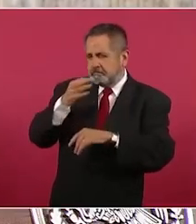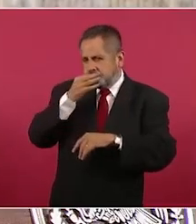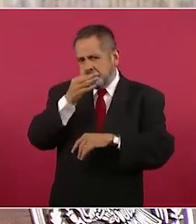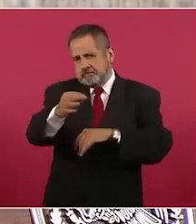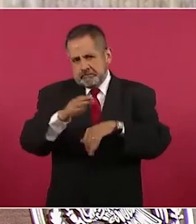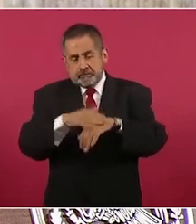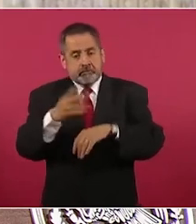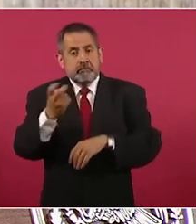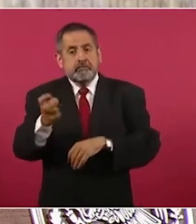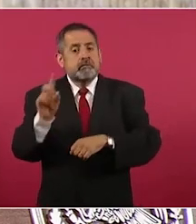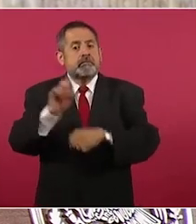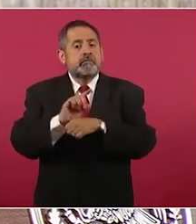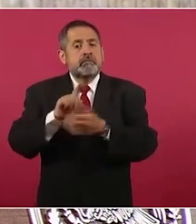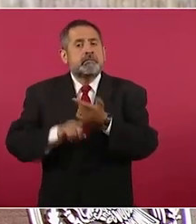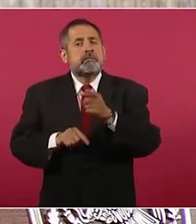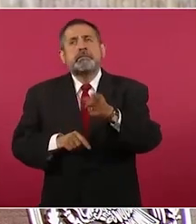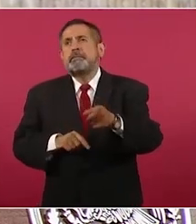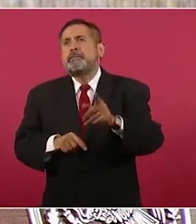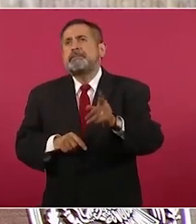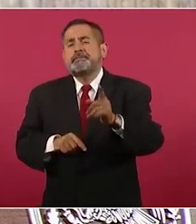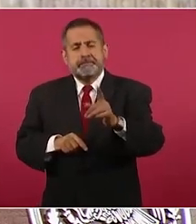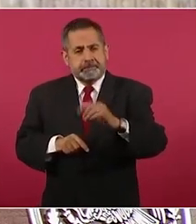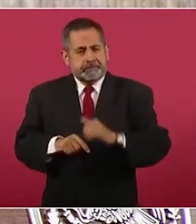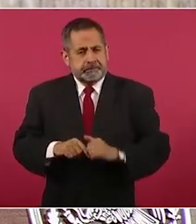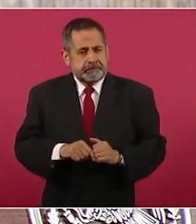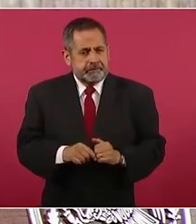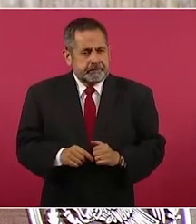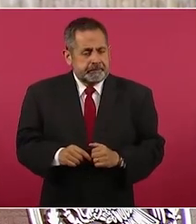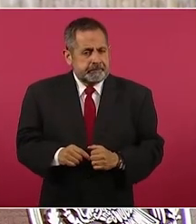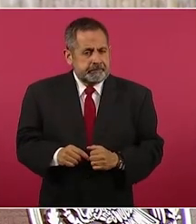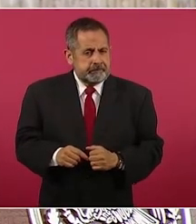Porque ese día, este...